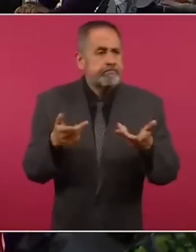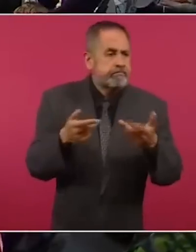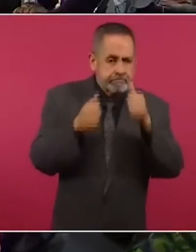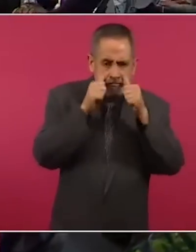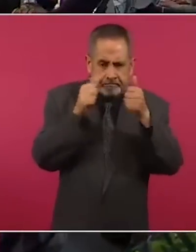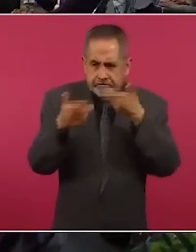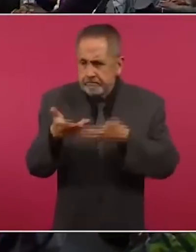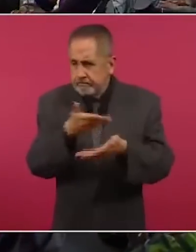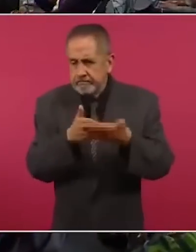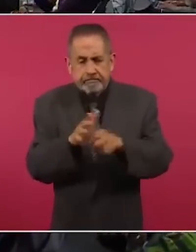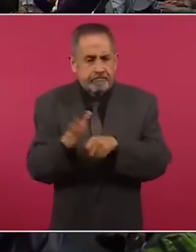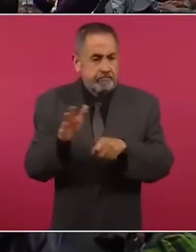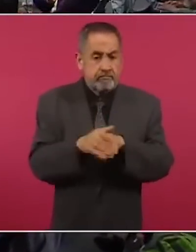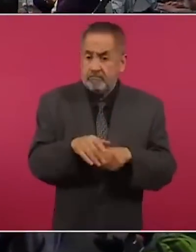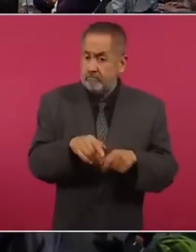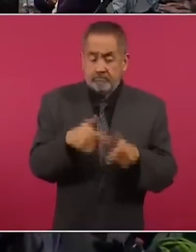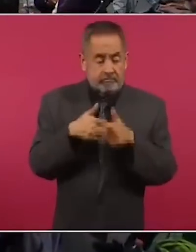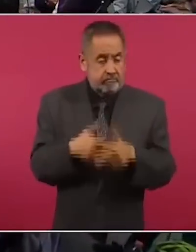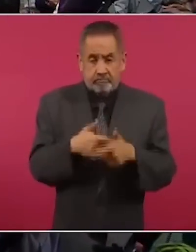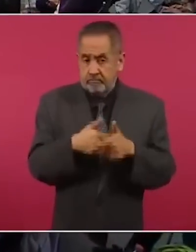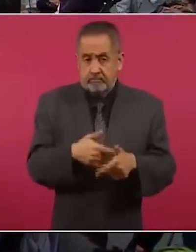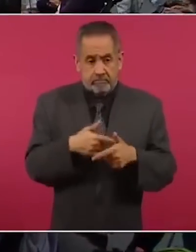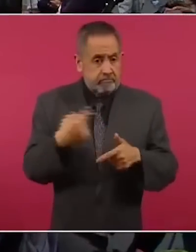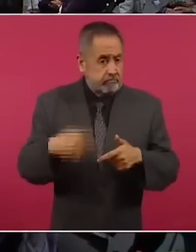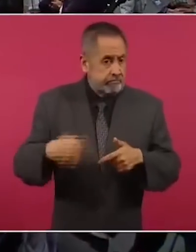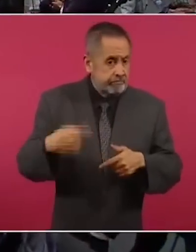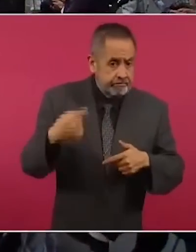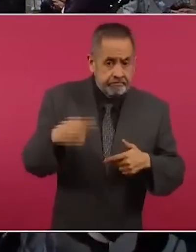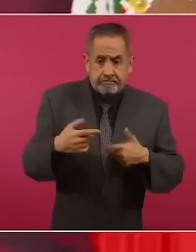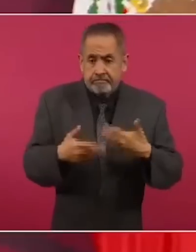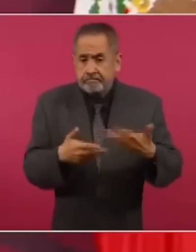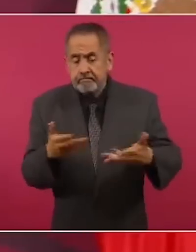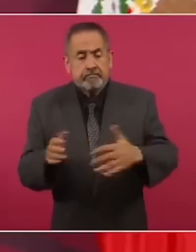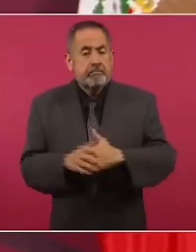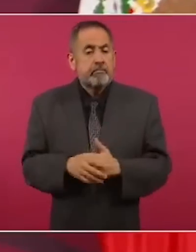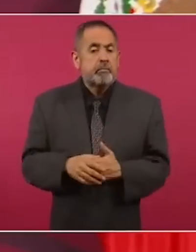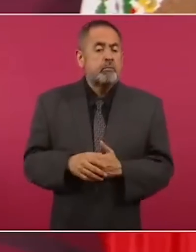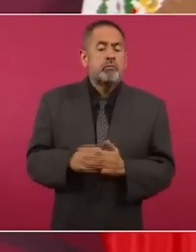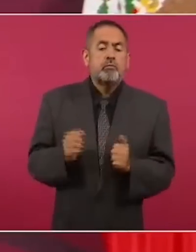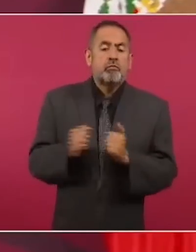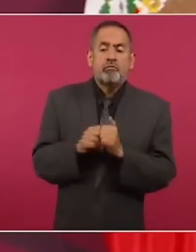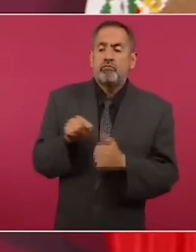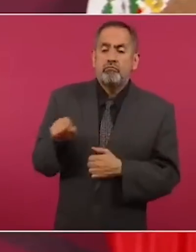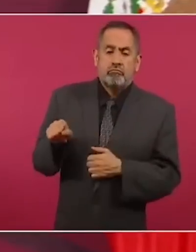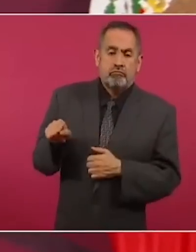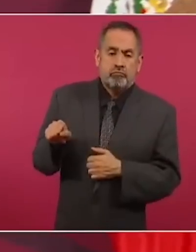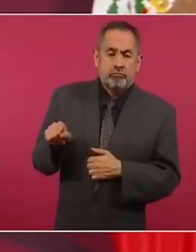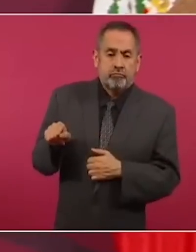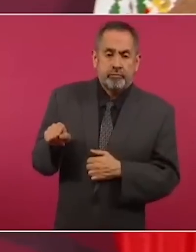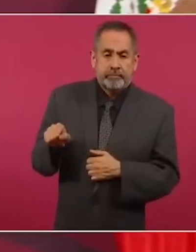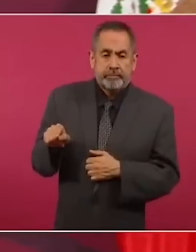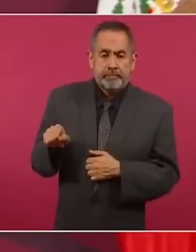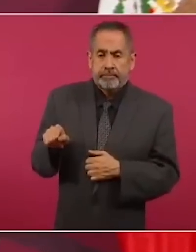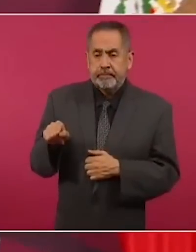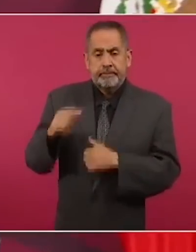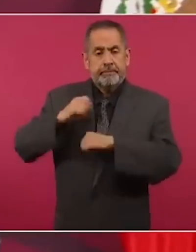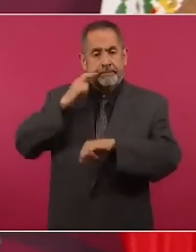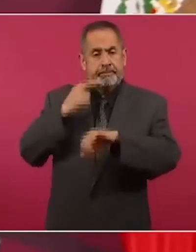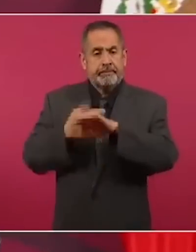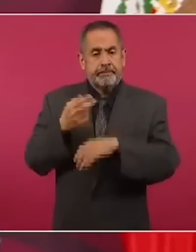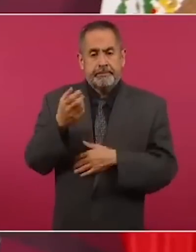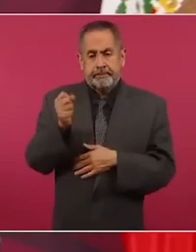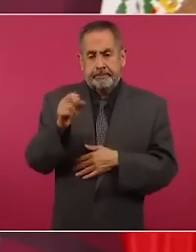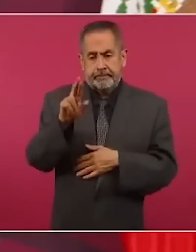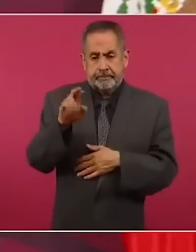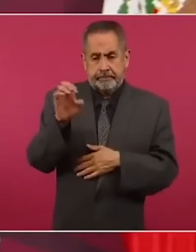permanentemente, está a cargo de toda esta acción. secretario de Relaciones